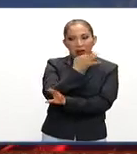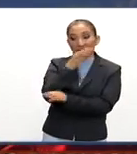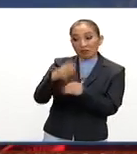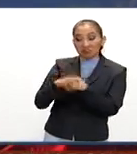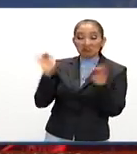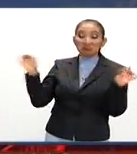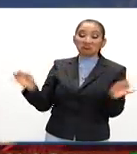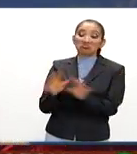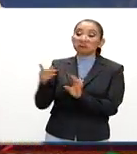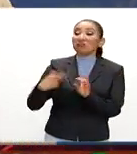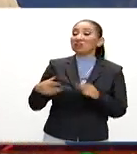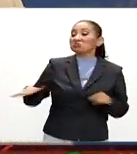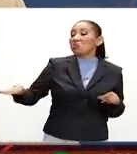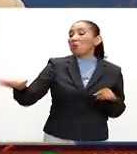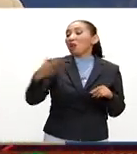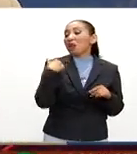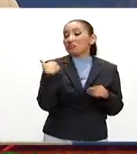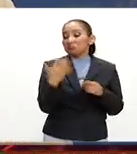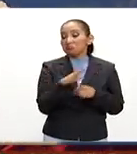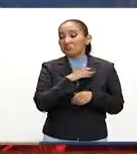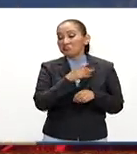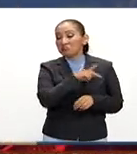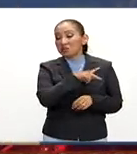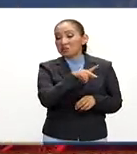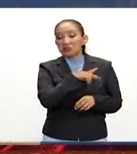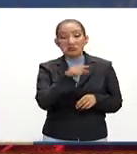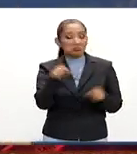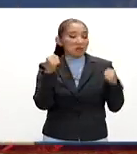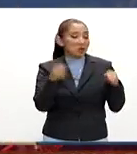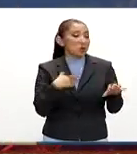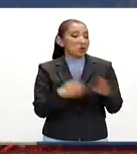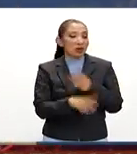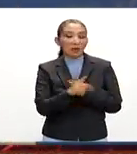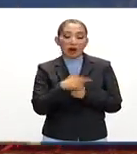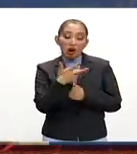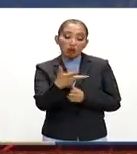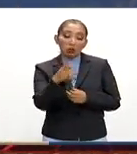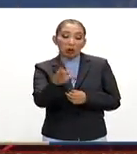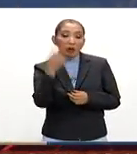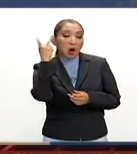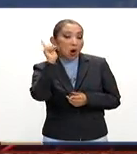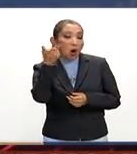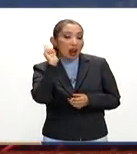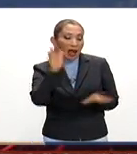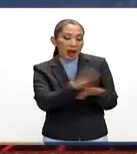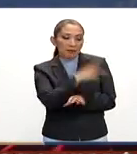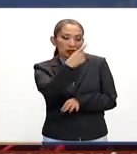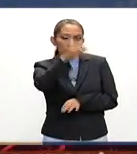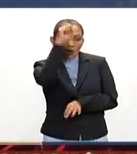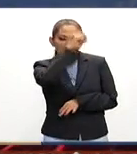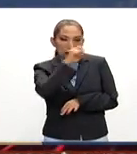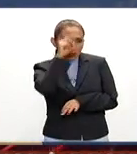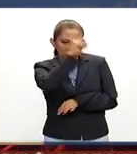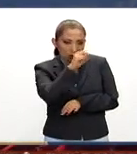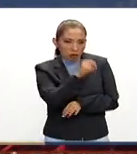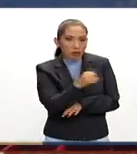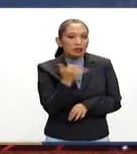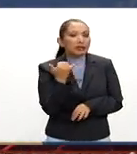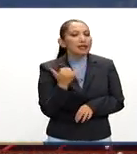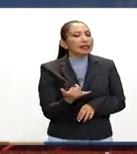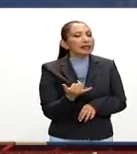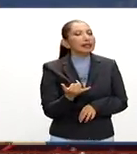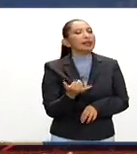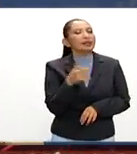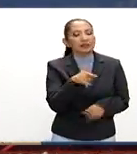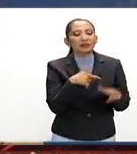ojalá este sea un periodo de reflexión para Donald Trump y de aquí al 8 de noviembre cambie su punto de vista y de alguna manera